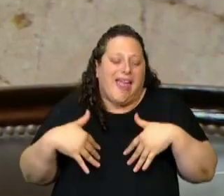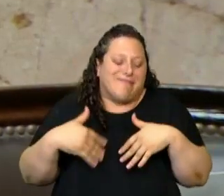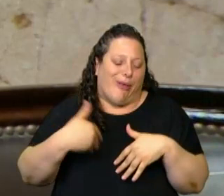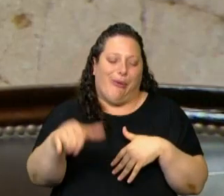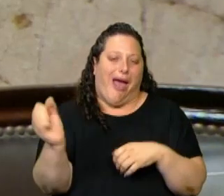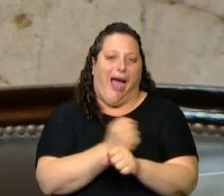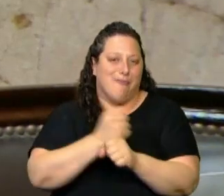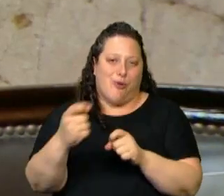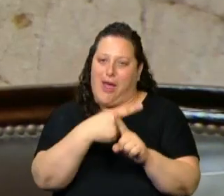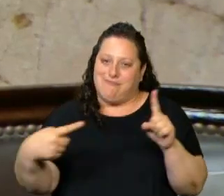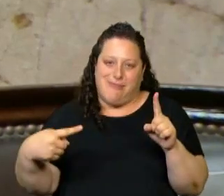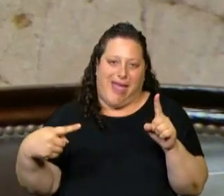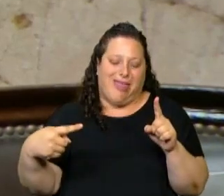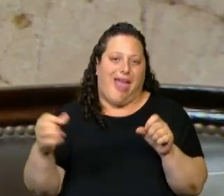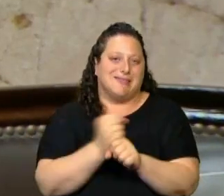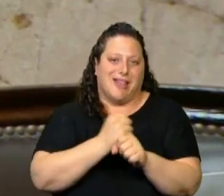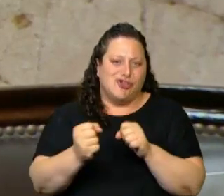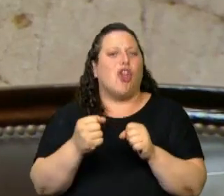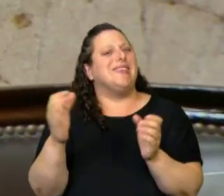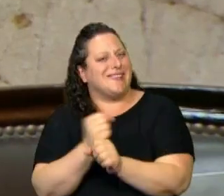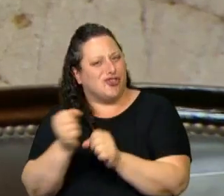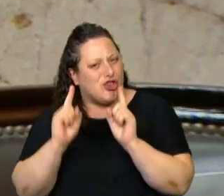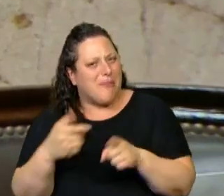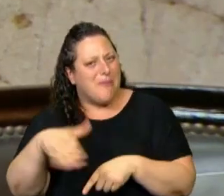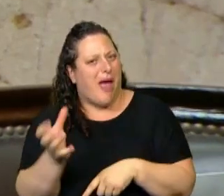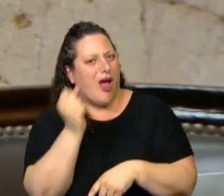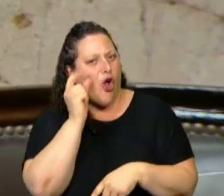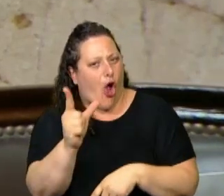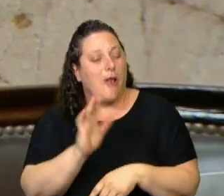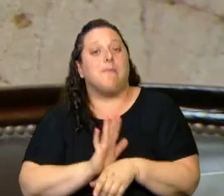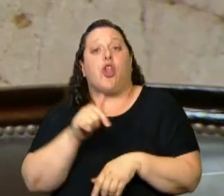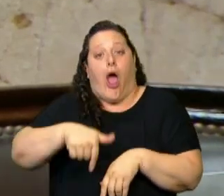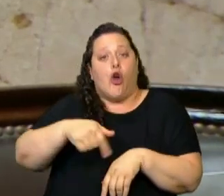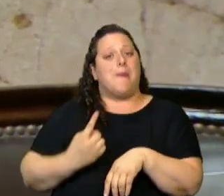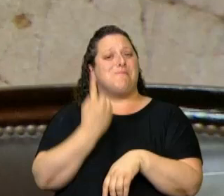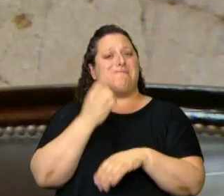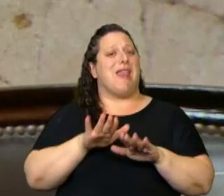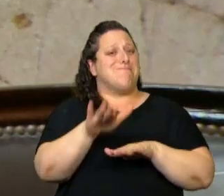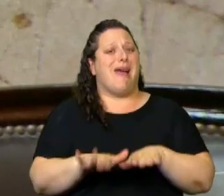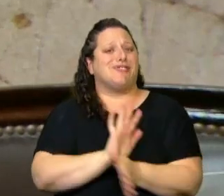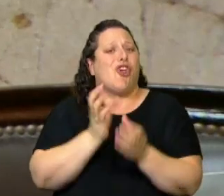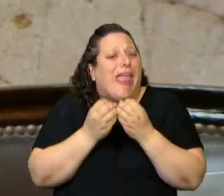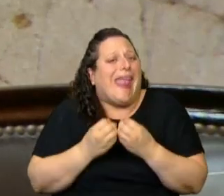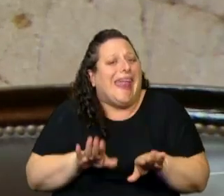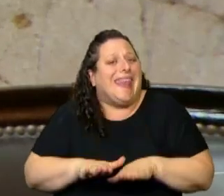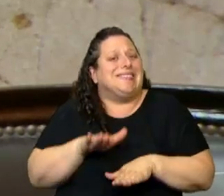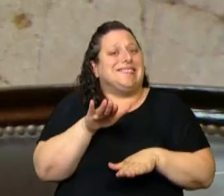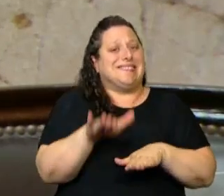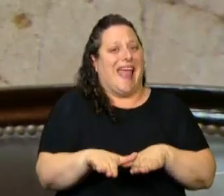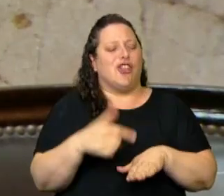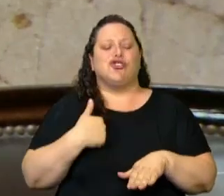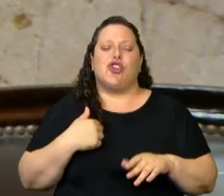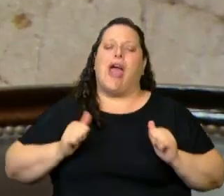Pero es cierto que este es un primer paso, este es el paso inicial que estamos teniendo. Yo espero y